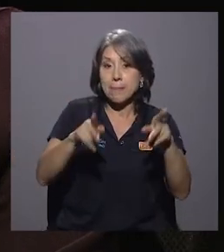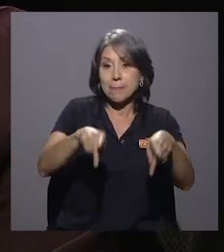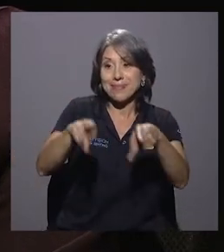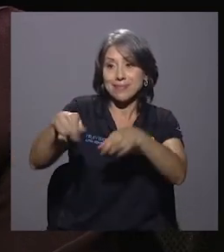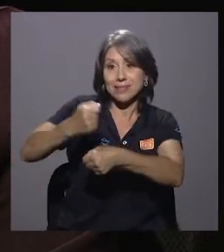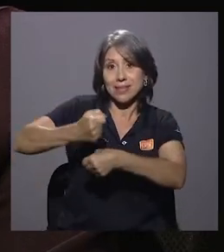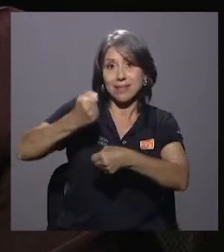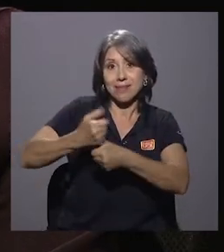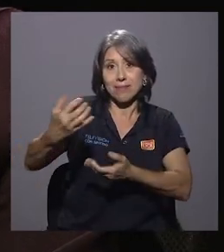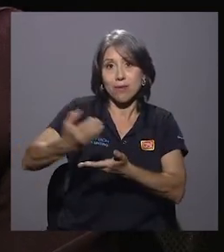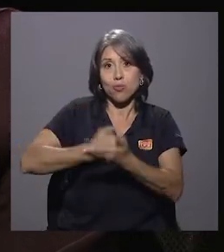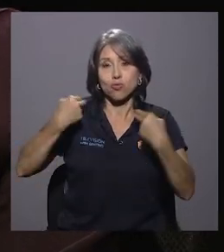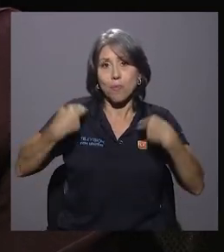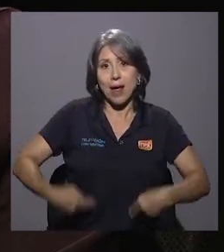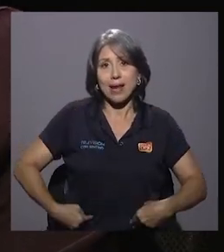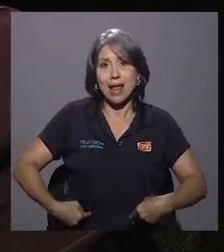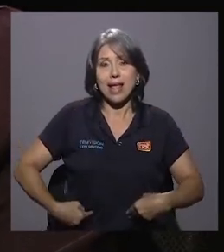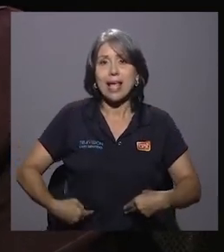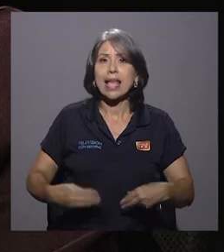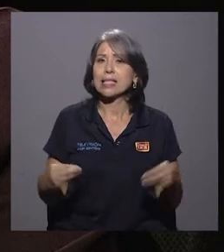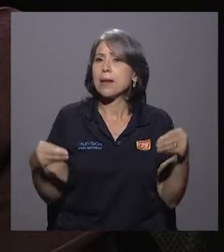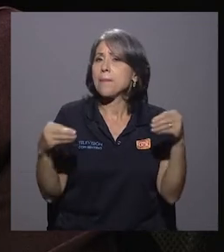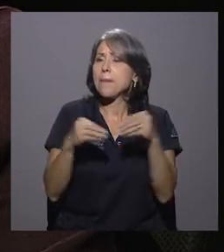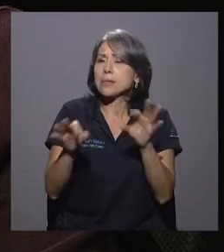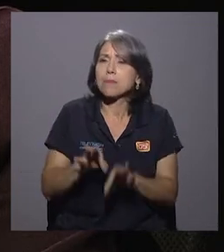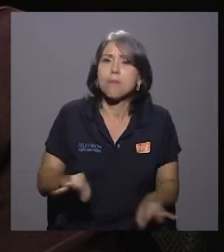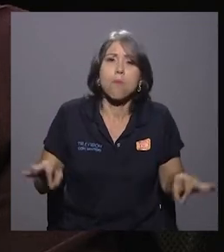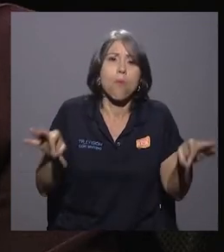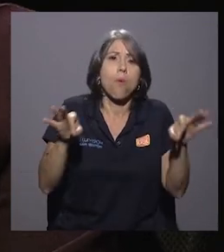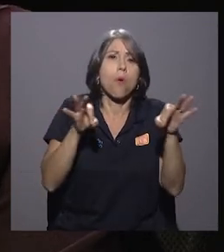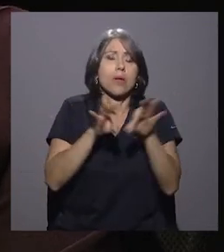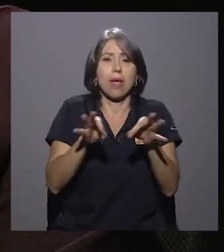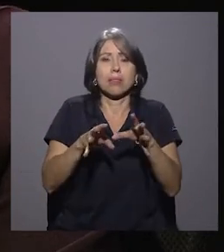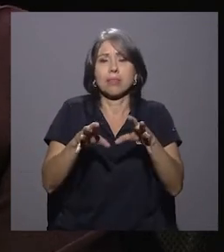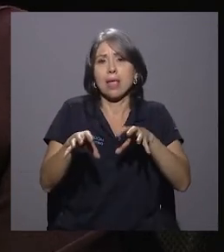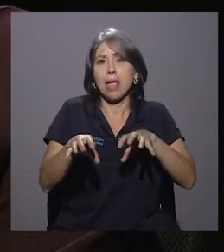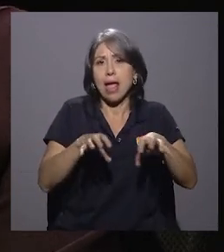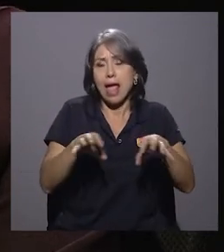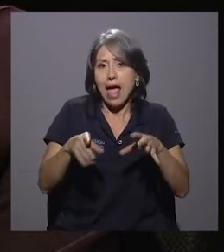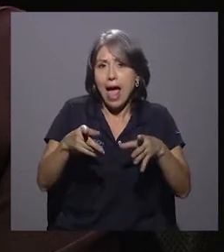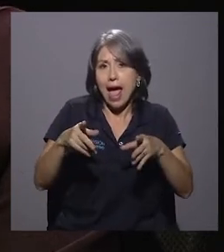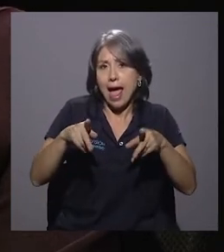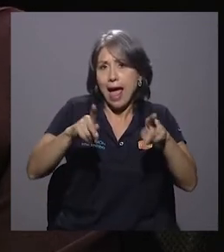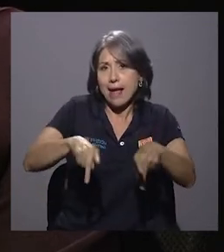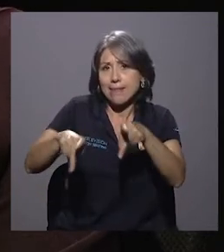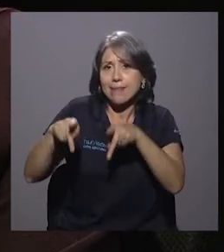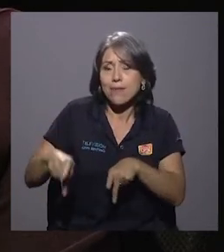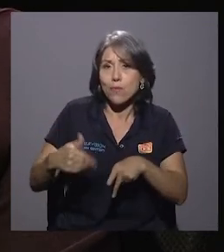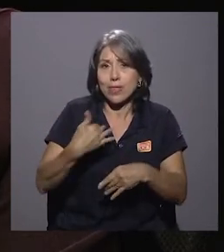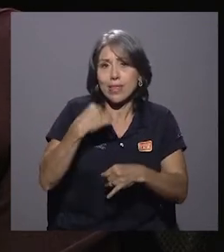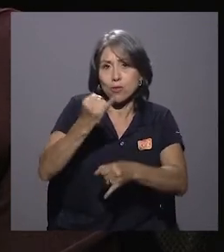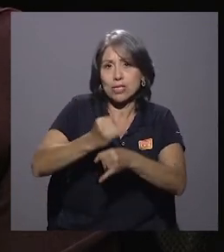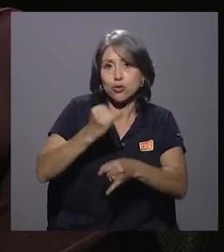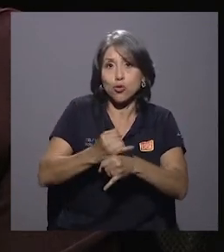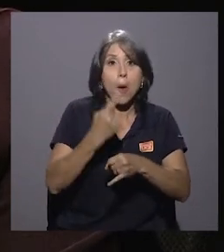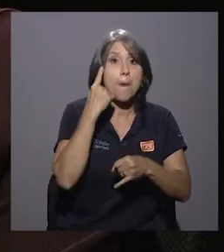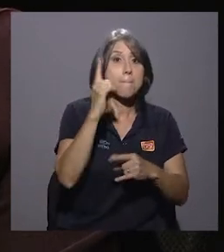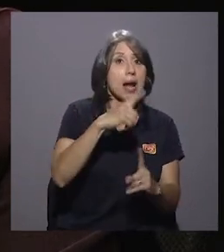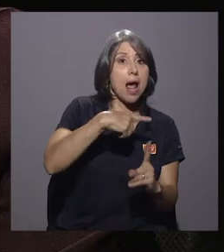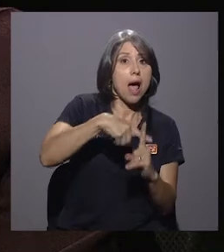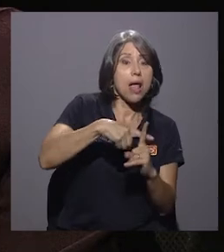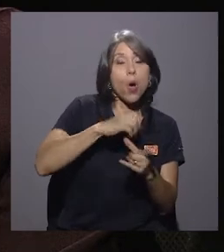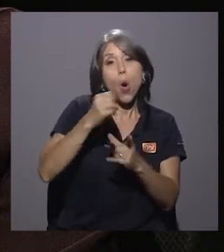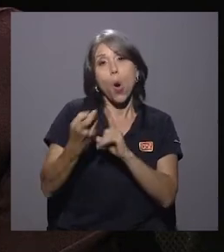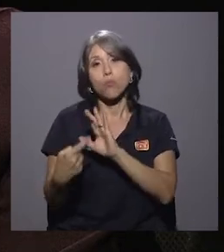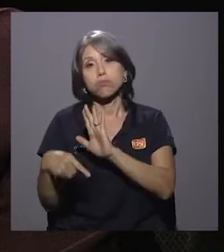es el mayor activo que tiene una institución para bien o para mal. Y hay procedimientos para que